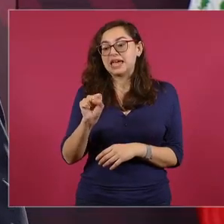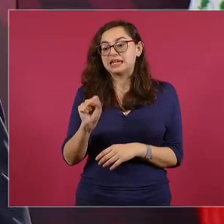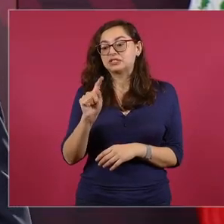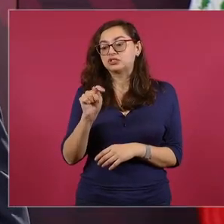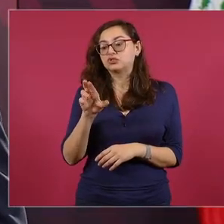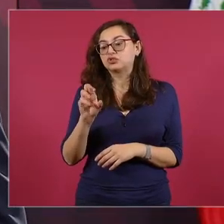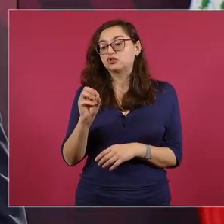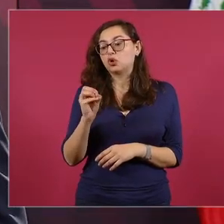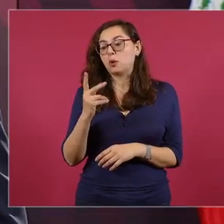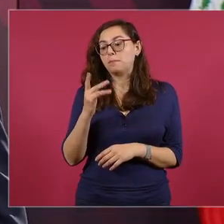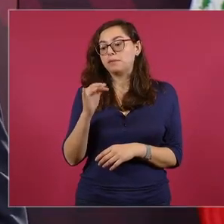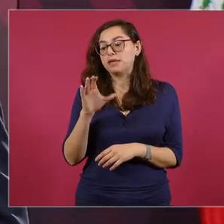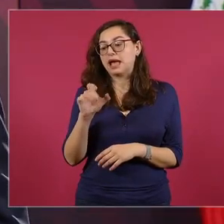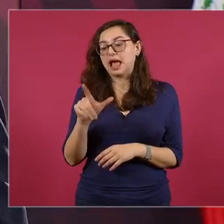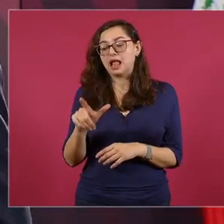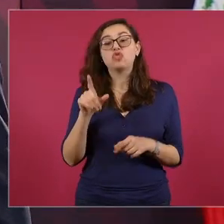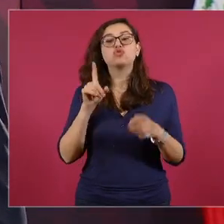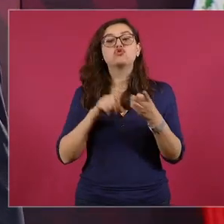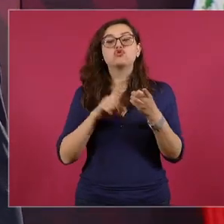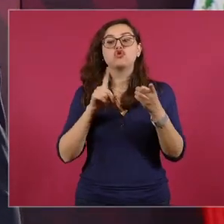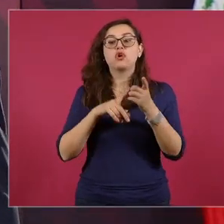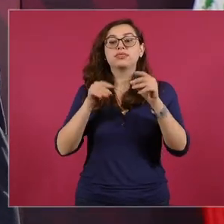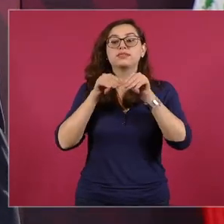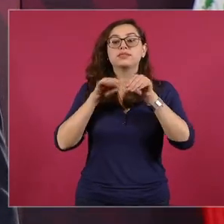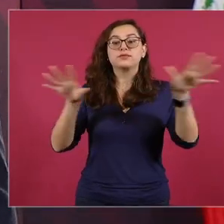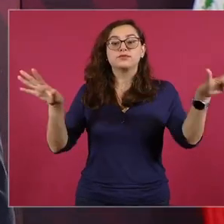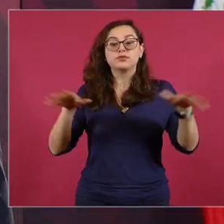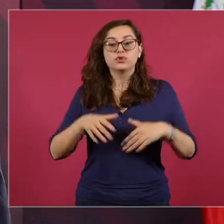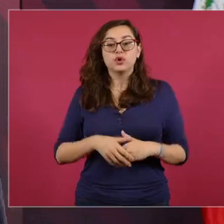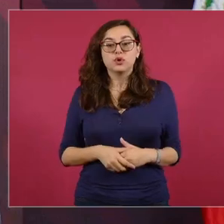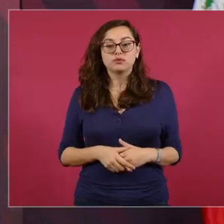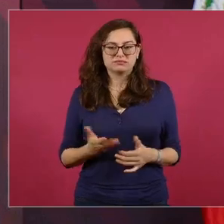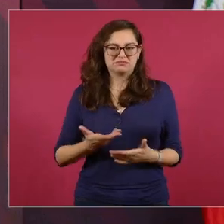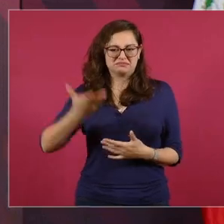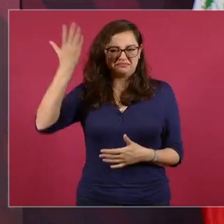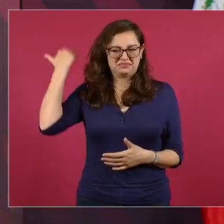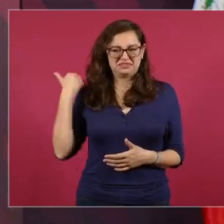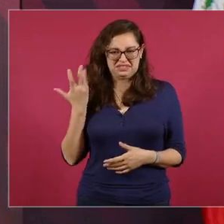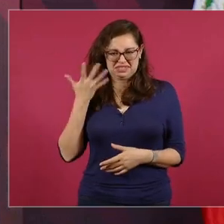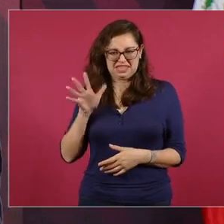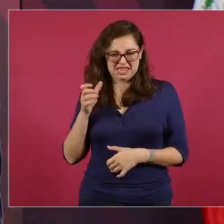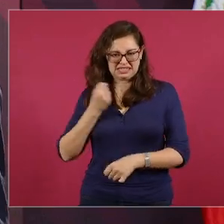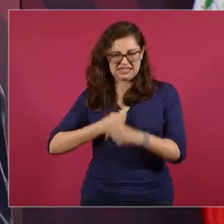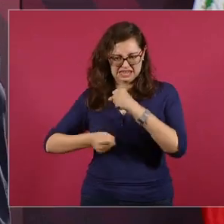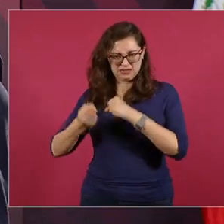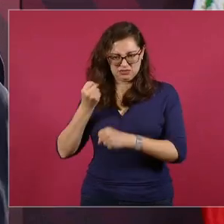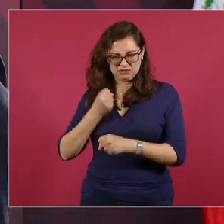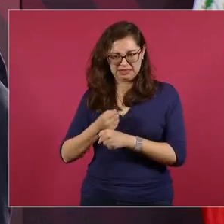Post hace 10 años 15 años